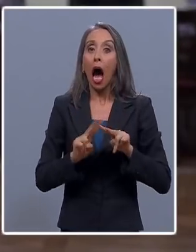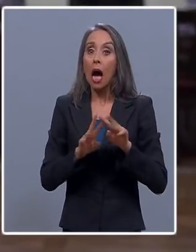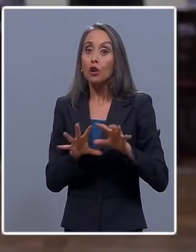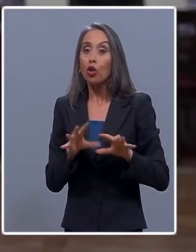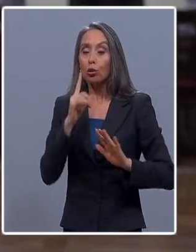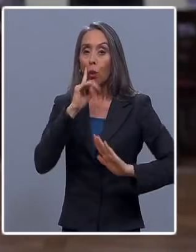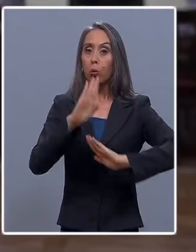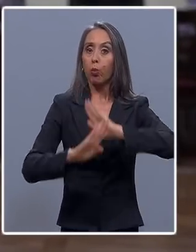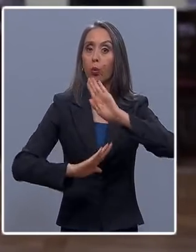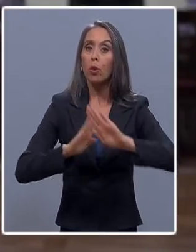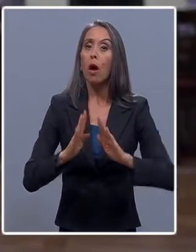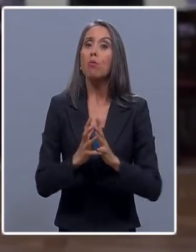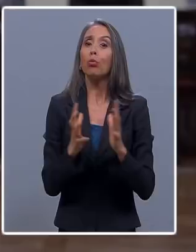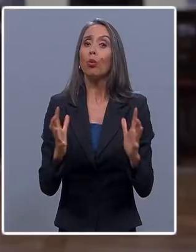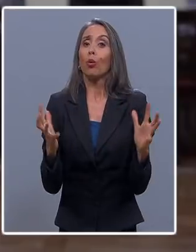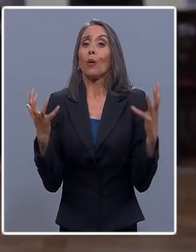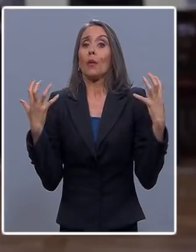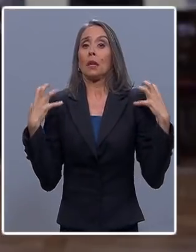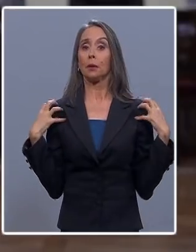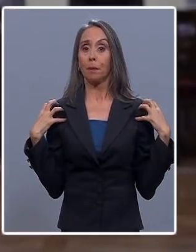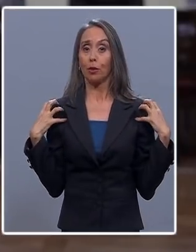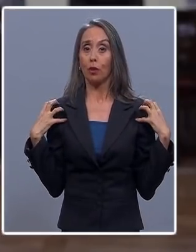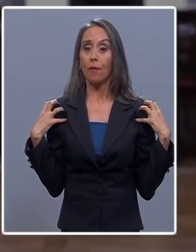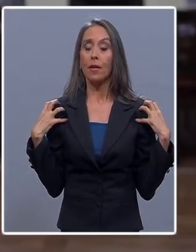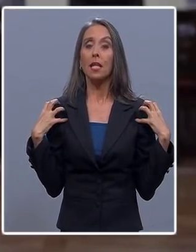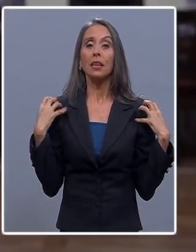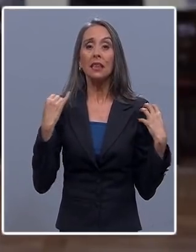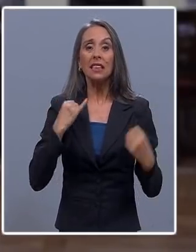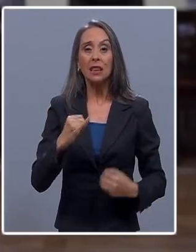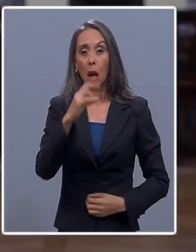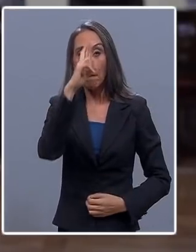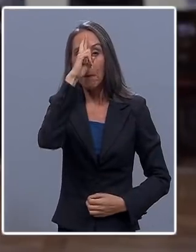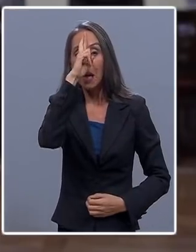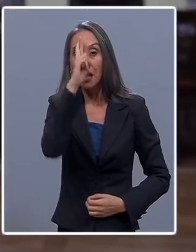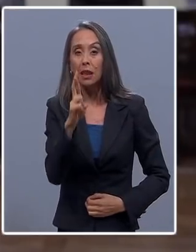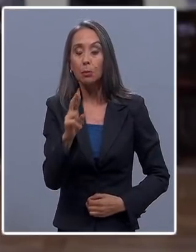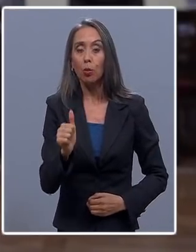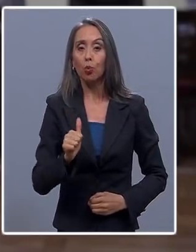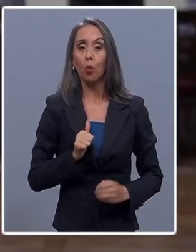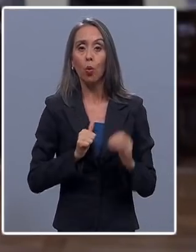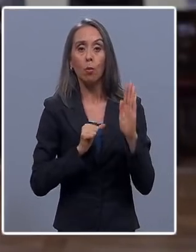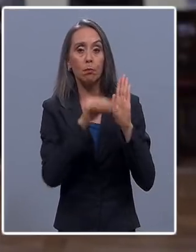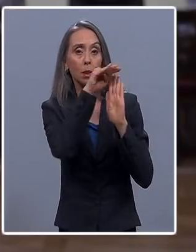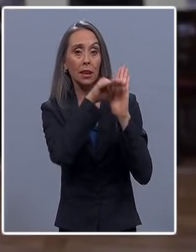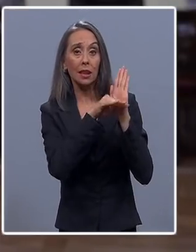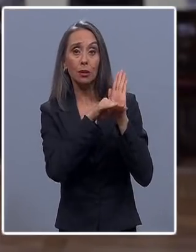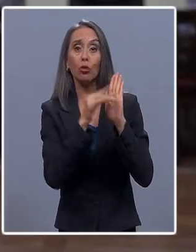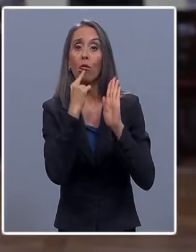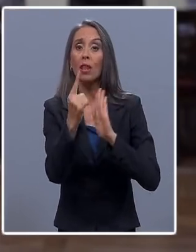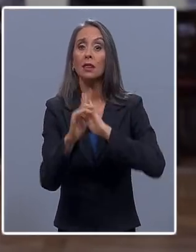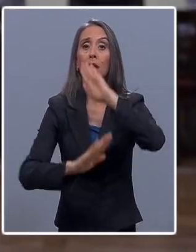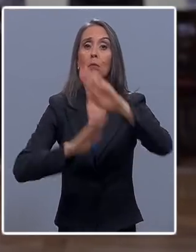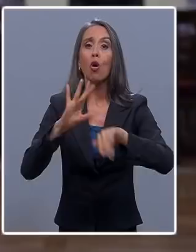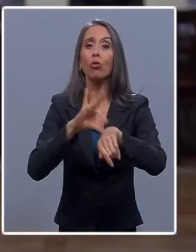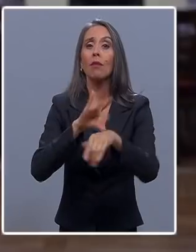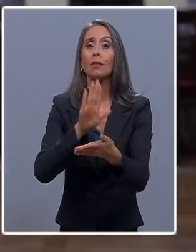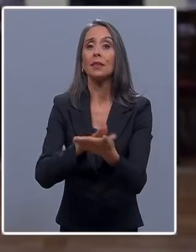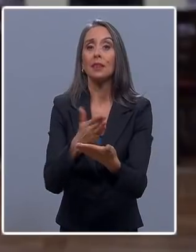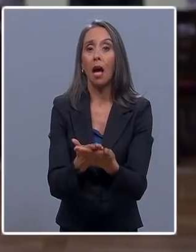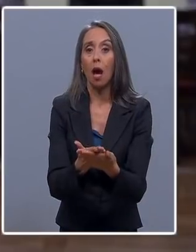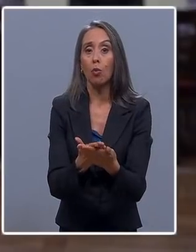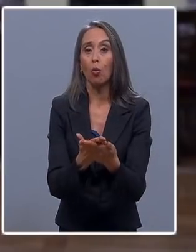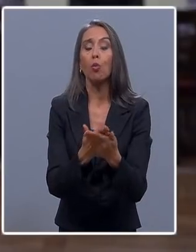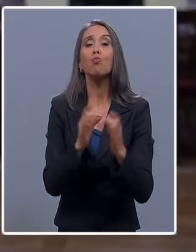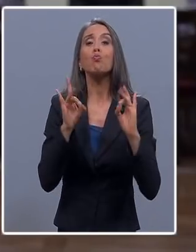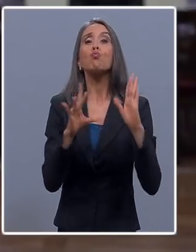prudencia y responsabilidad. Y respetar siempre y estrictamente las protecciones sanitarias que